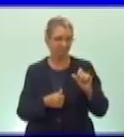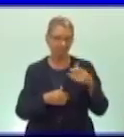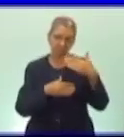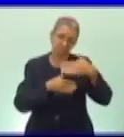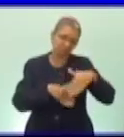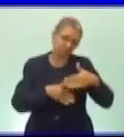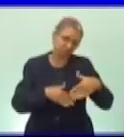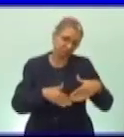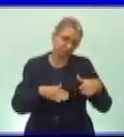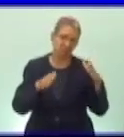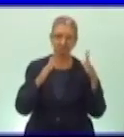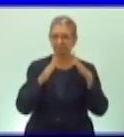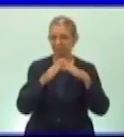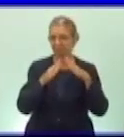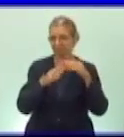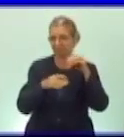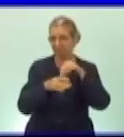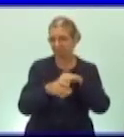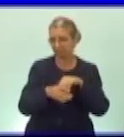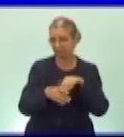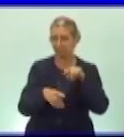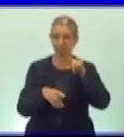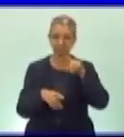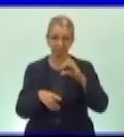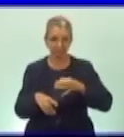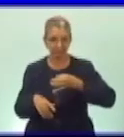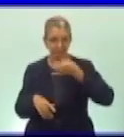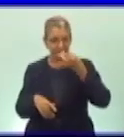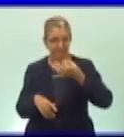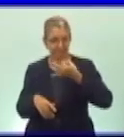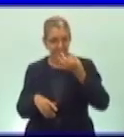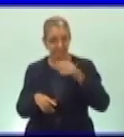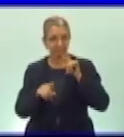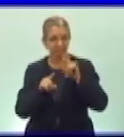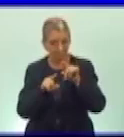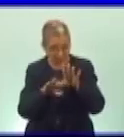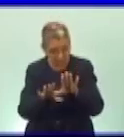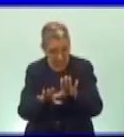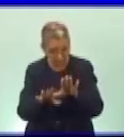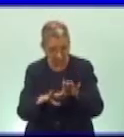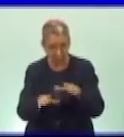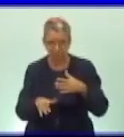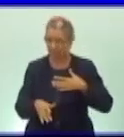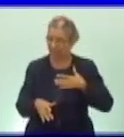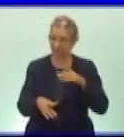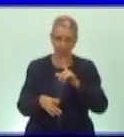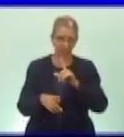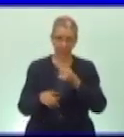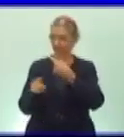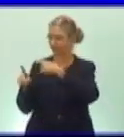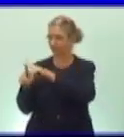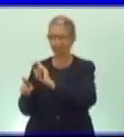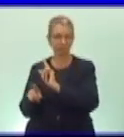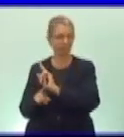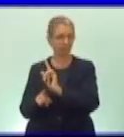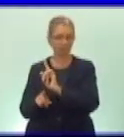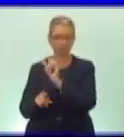y expresa tus opiniones porque es importante que tú sepas valorar